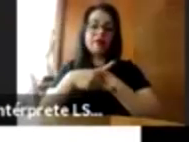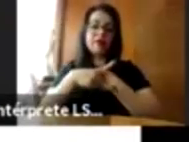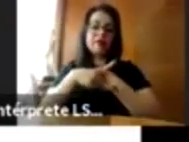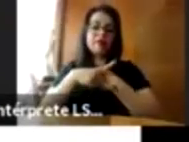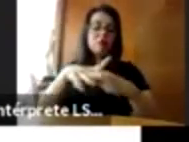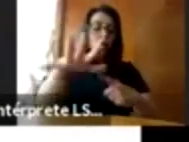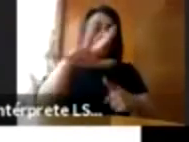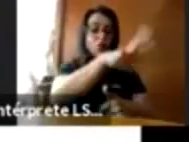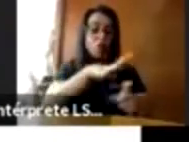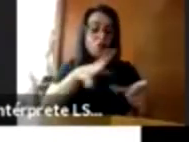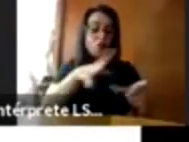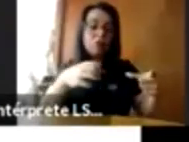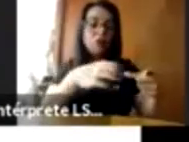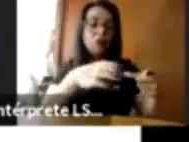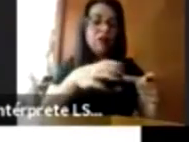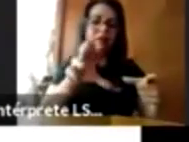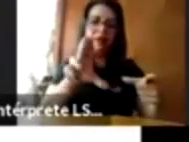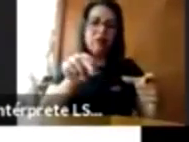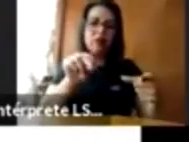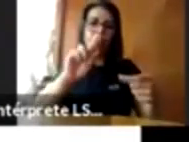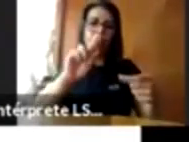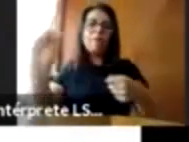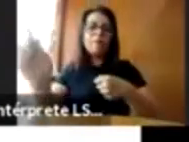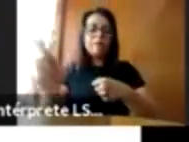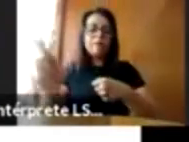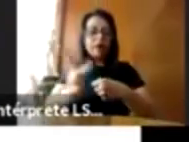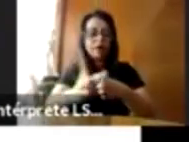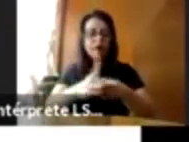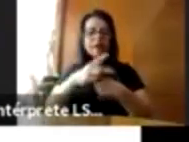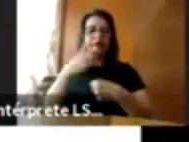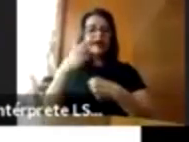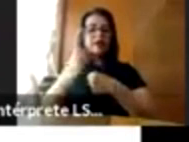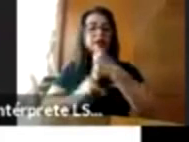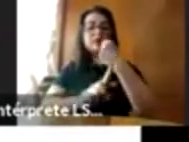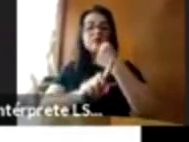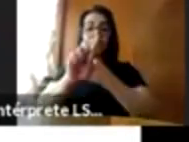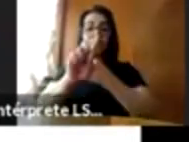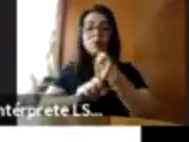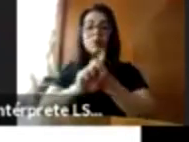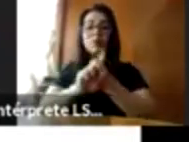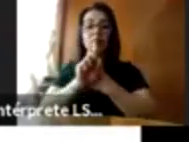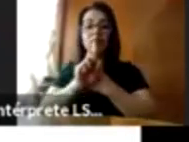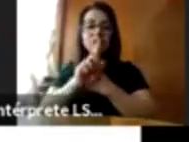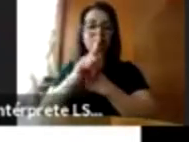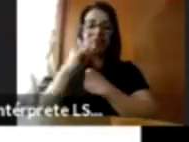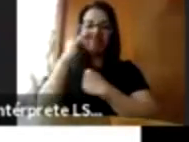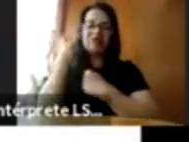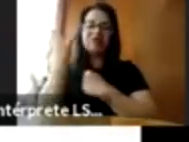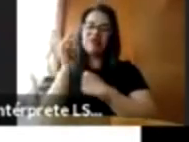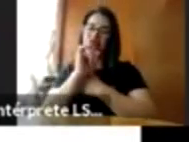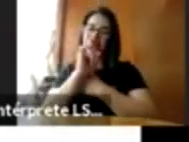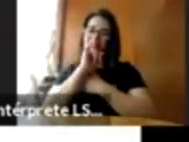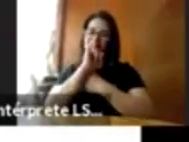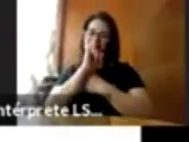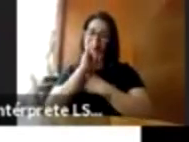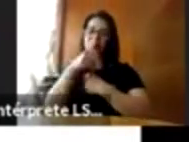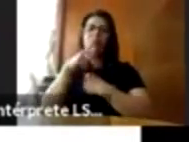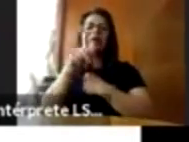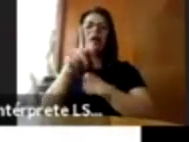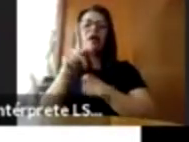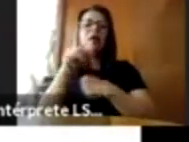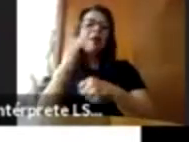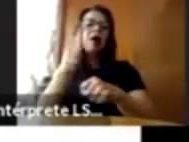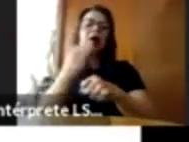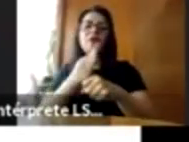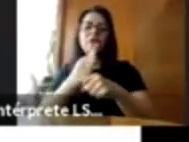números elevadísimos. Es una pandemia silenciosa. Próxima. Lo que sabemos con el COVID, lo que estamos